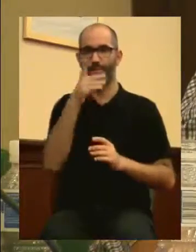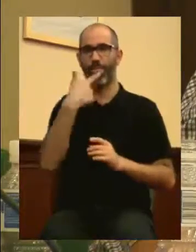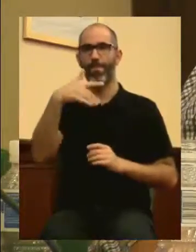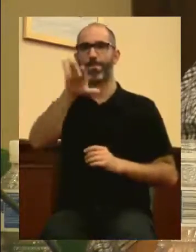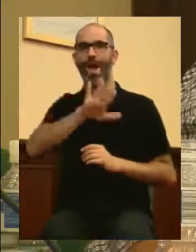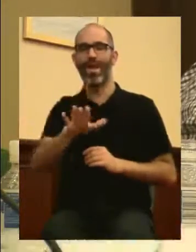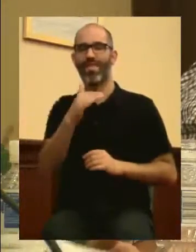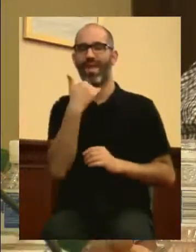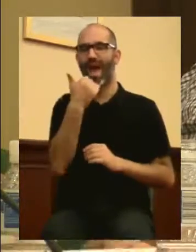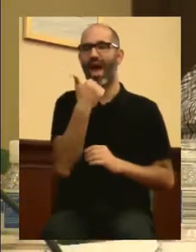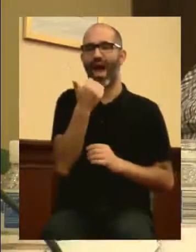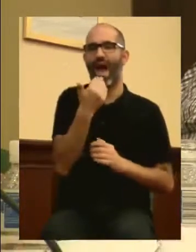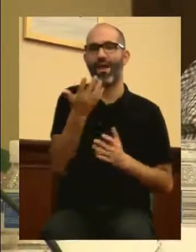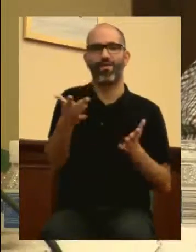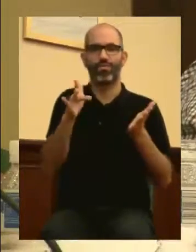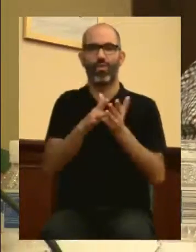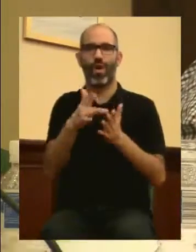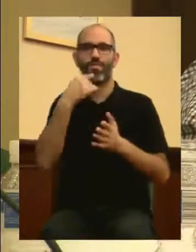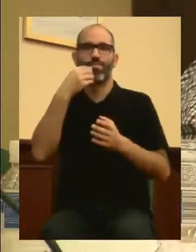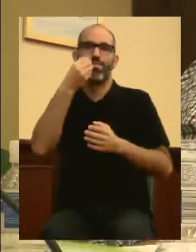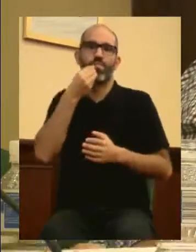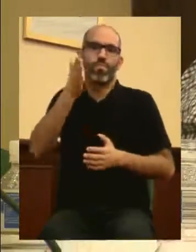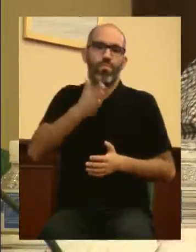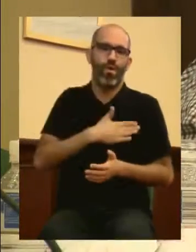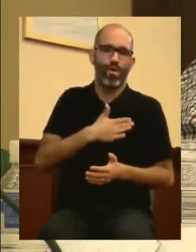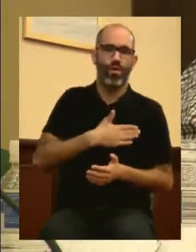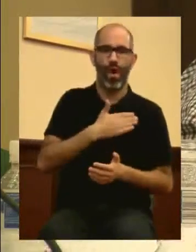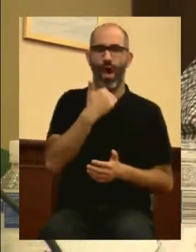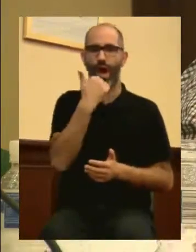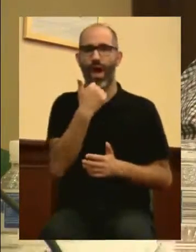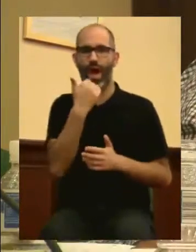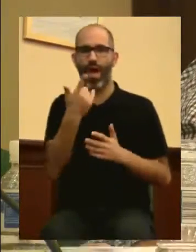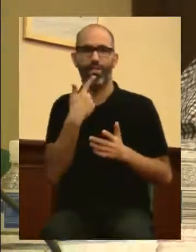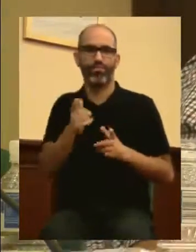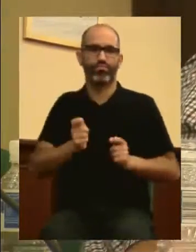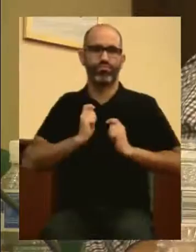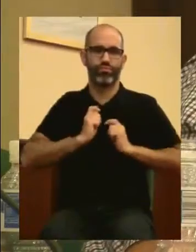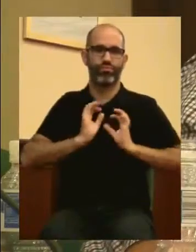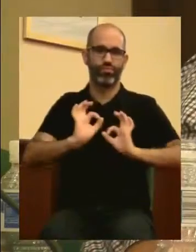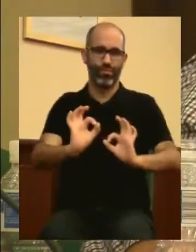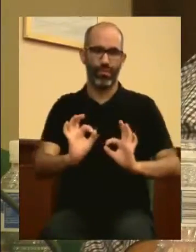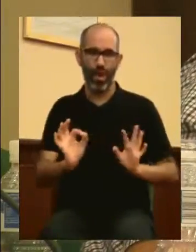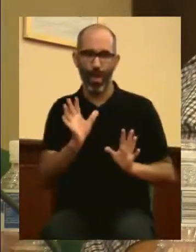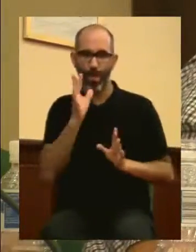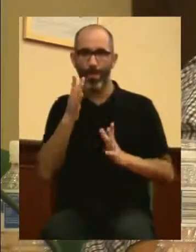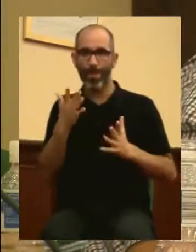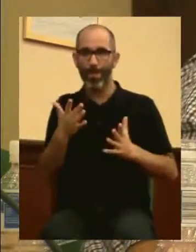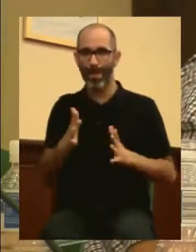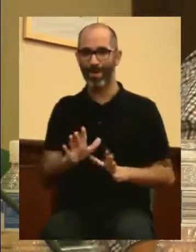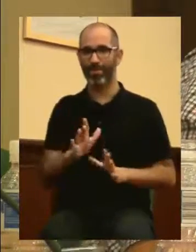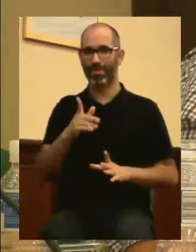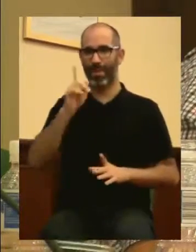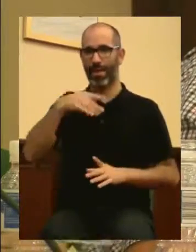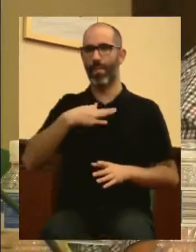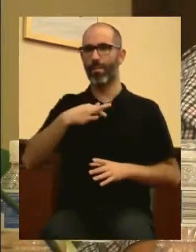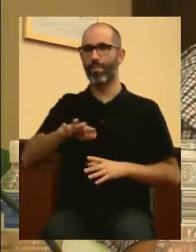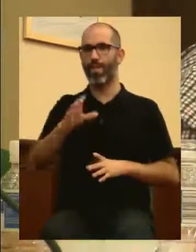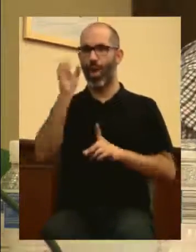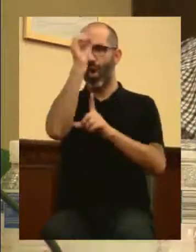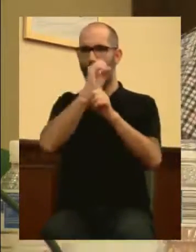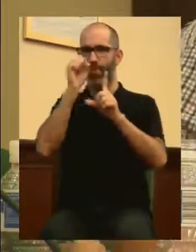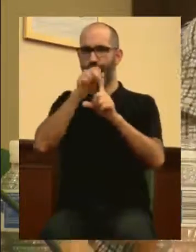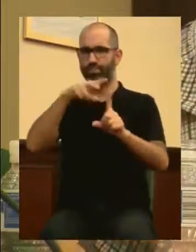magnánimo. Ustedes ahí estaban con las asociaciones de vecinos, pero puede tener una lectura diferente.